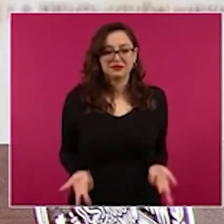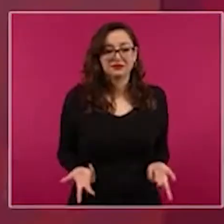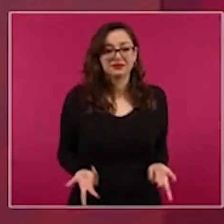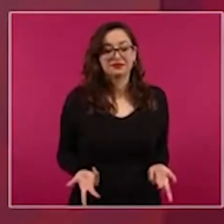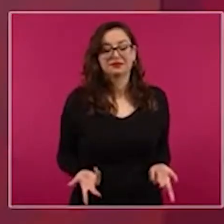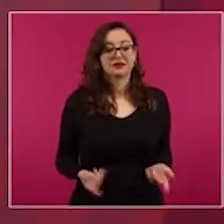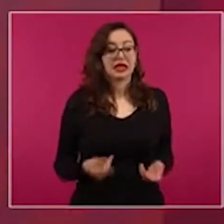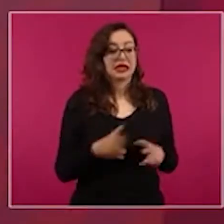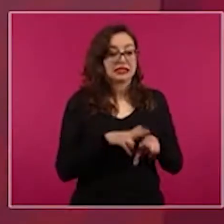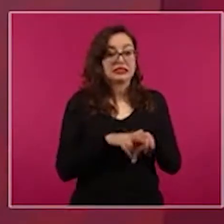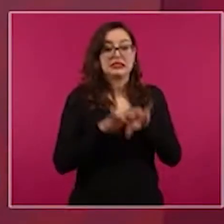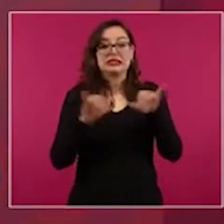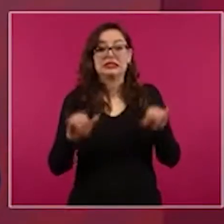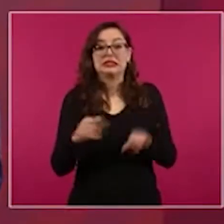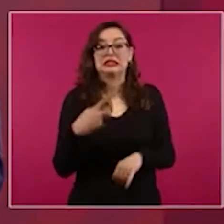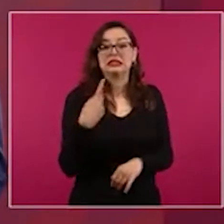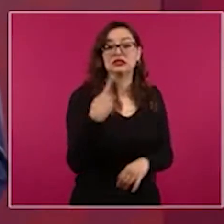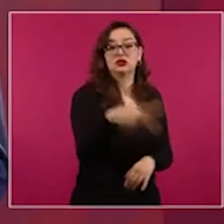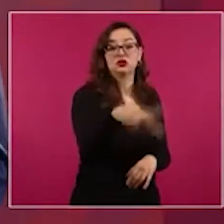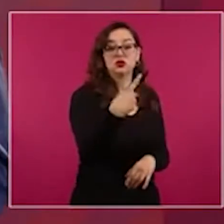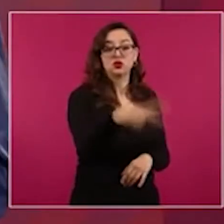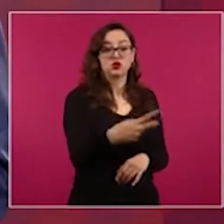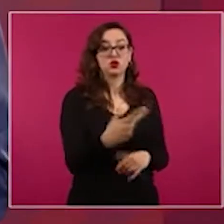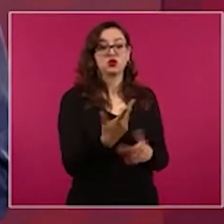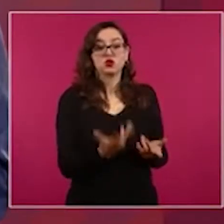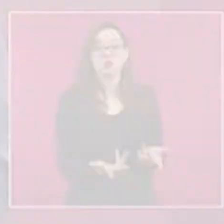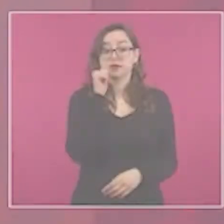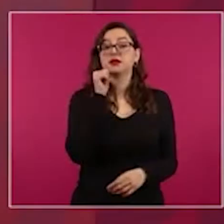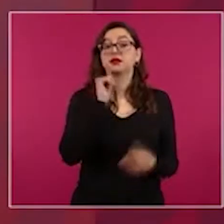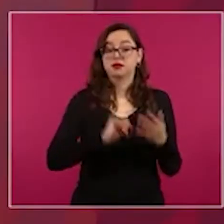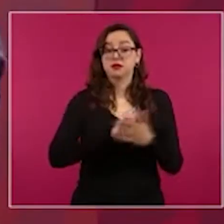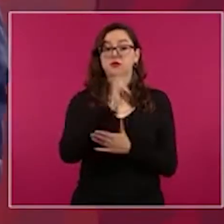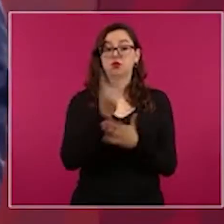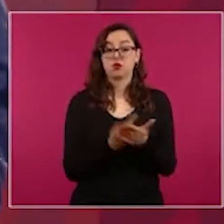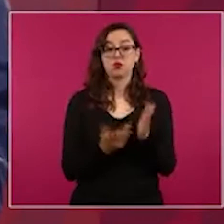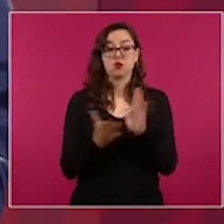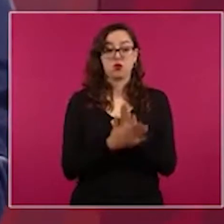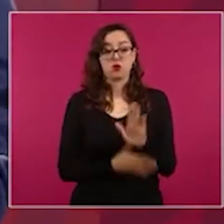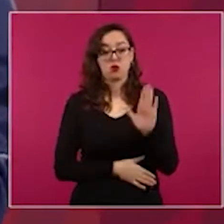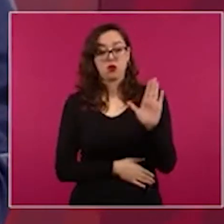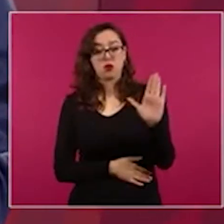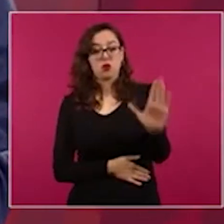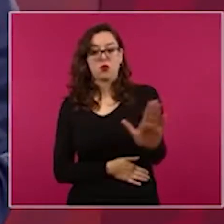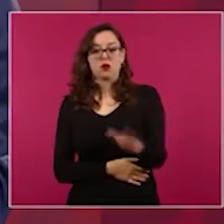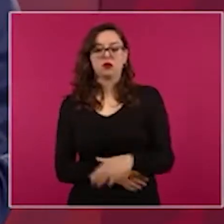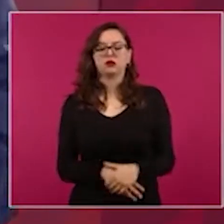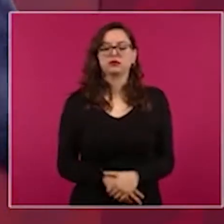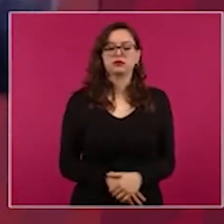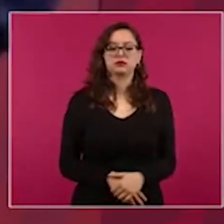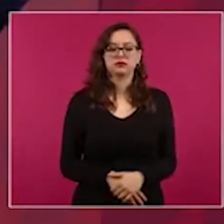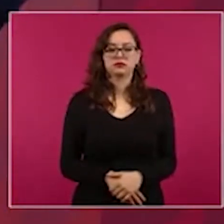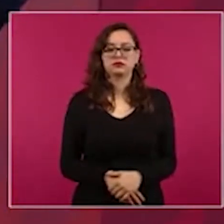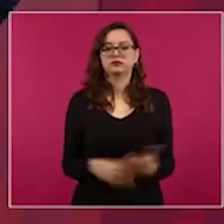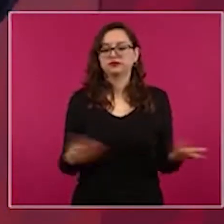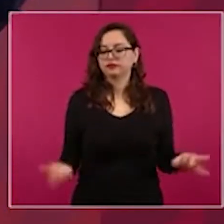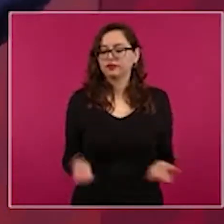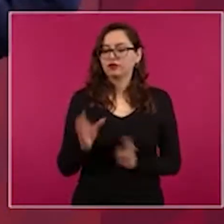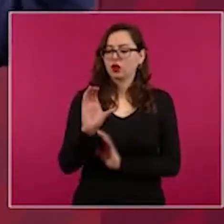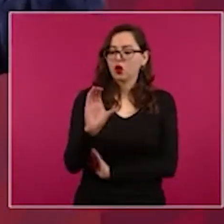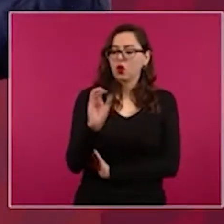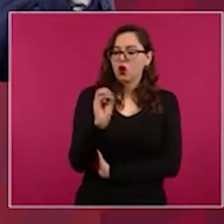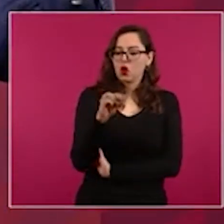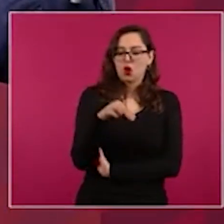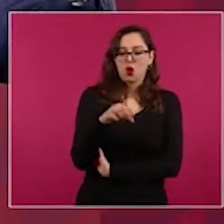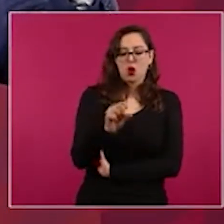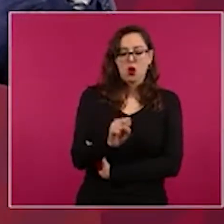militantes. ¿Ustedes creen que les consultan? No se le va a llamar consulta, porque tiene que